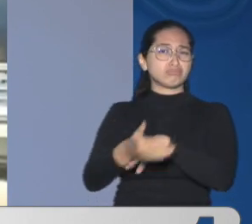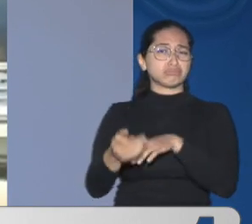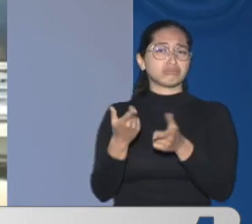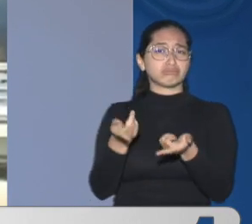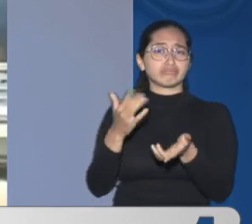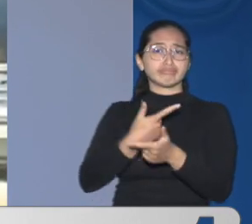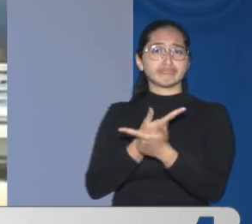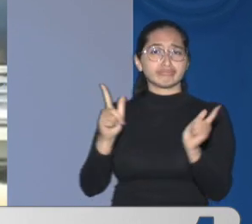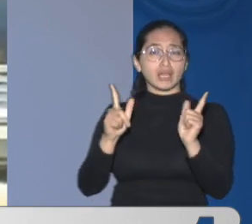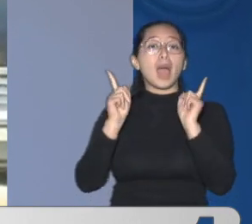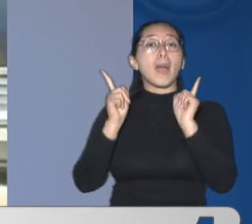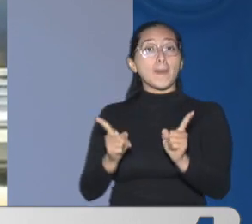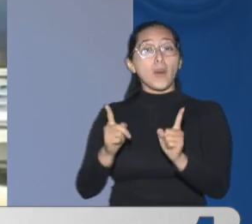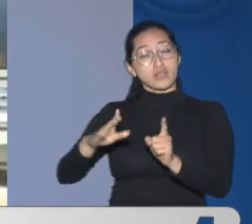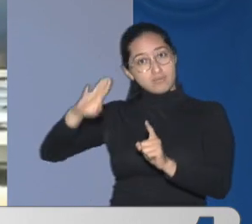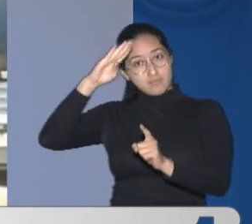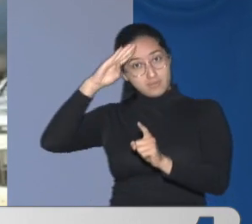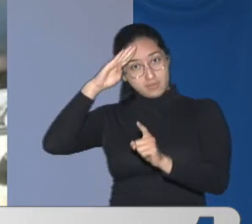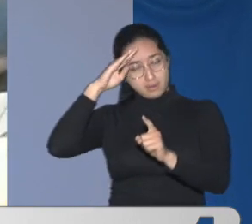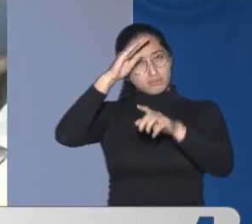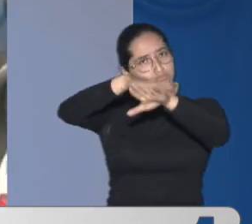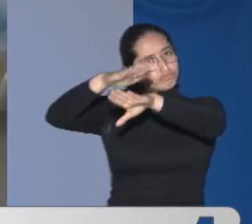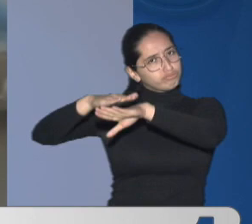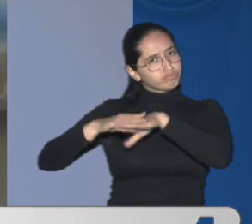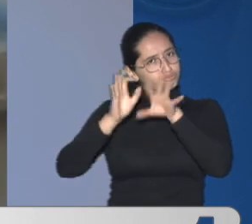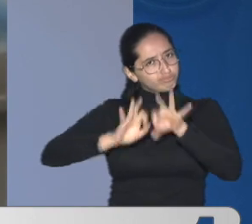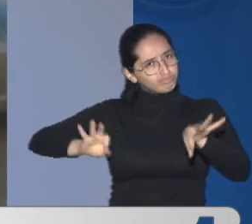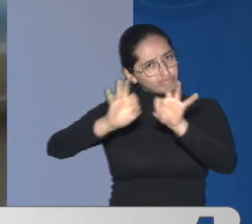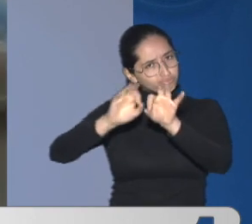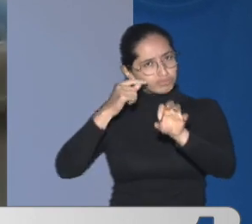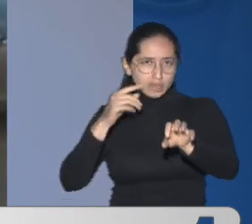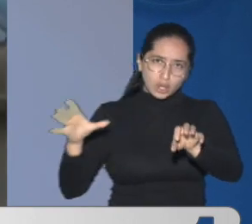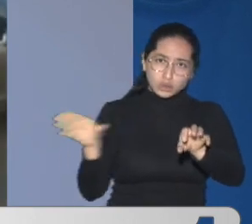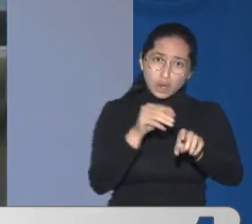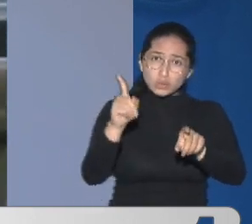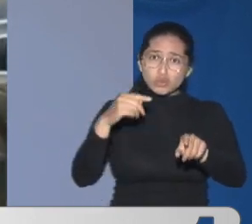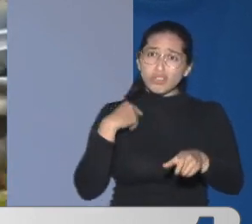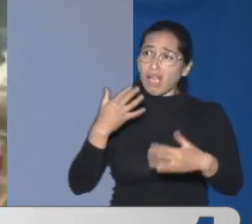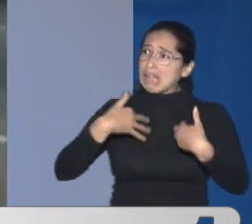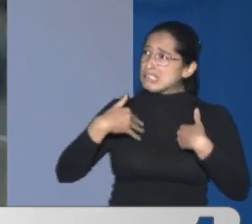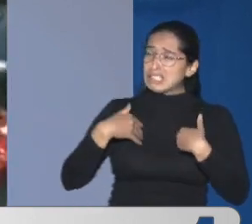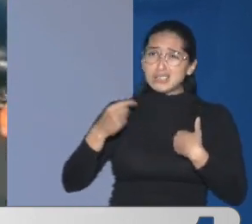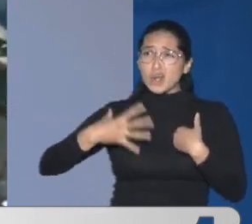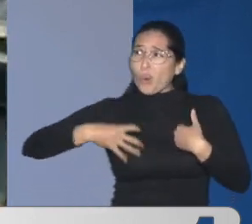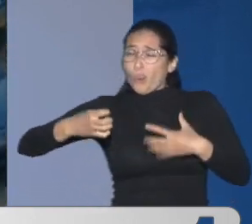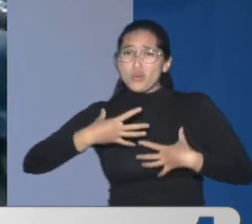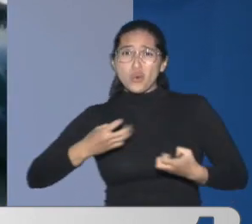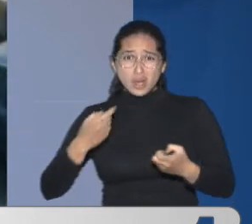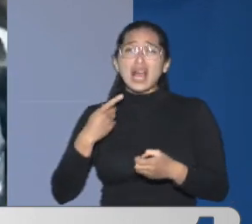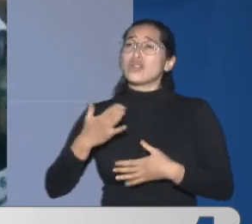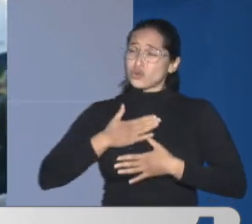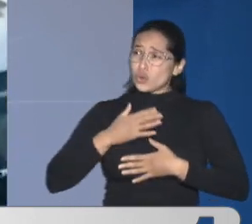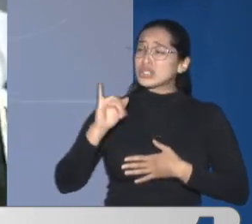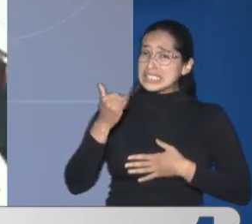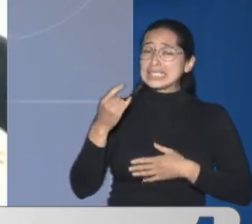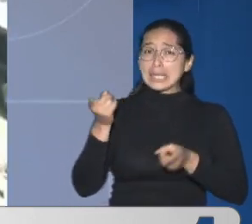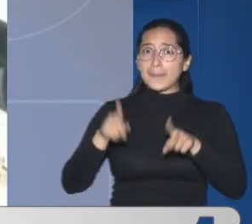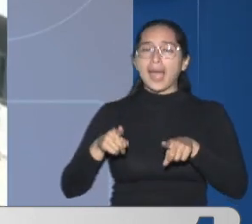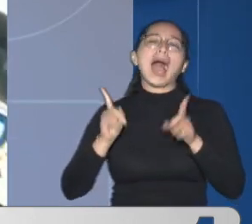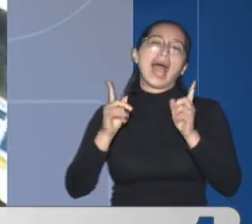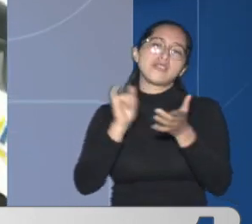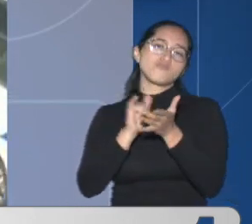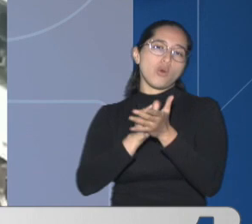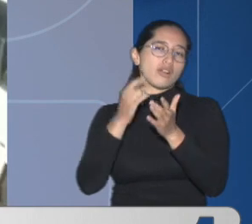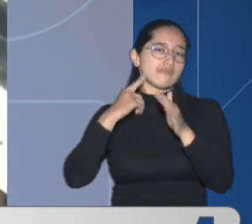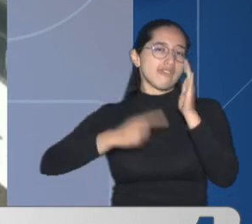Las autoridades Le están haciendo Un llamado especial A todas las personas Que han sido víctimas De estos sujetos Para que se acerquen Y denuncien A esta